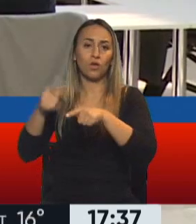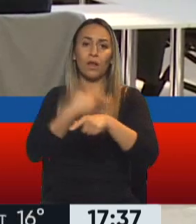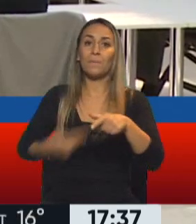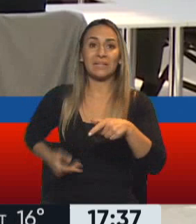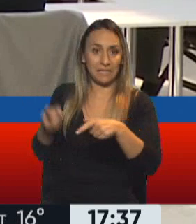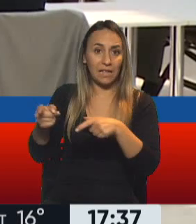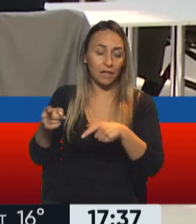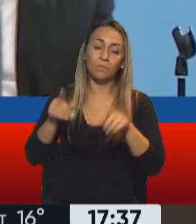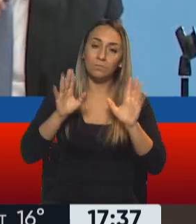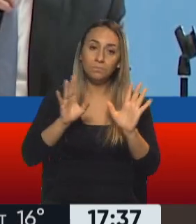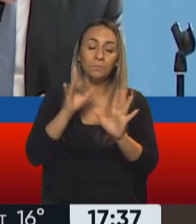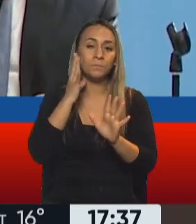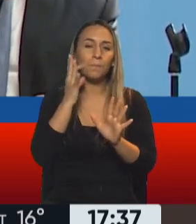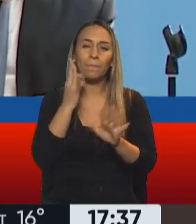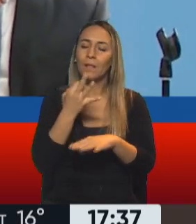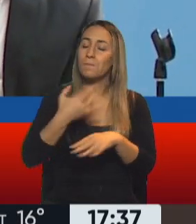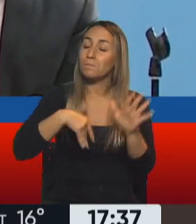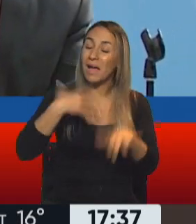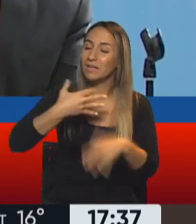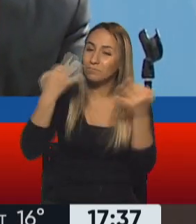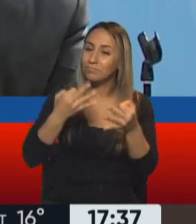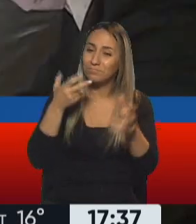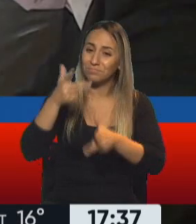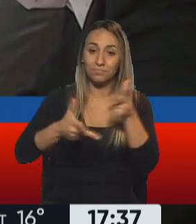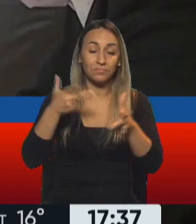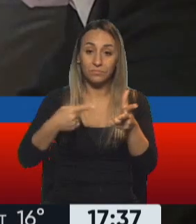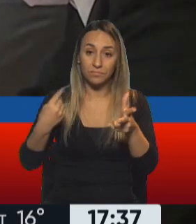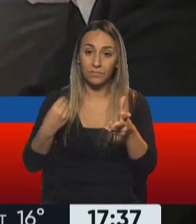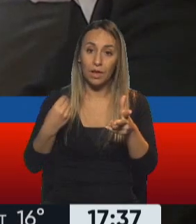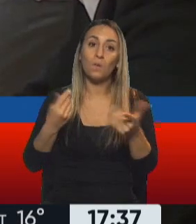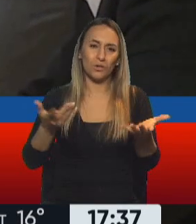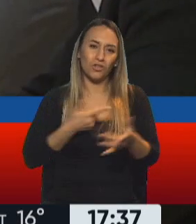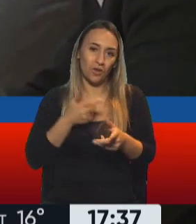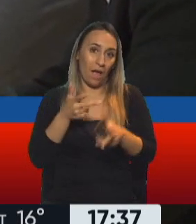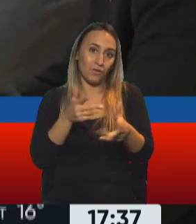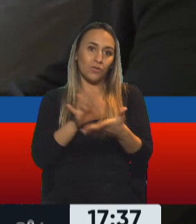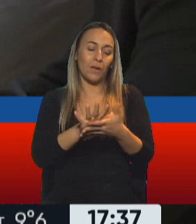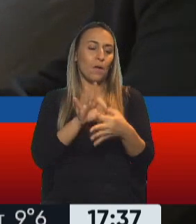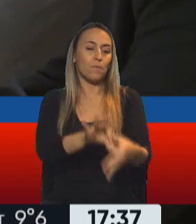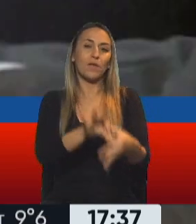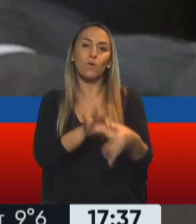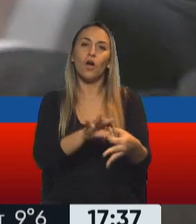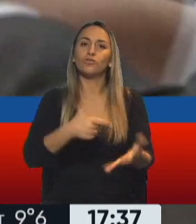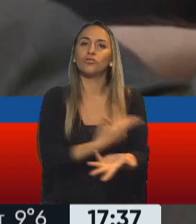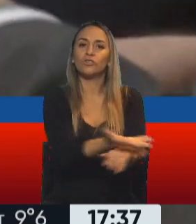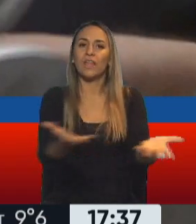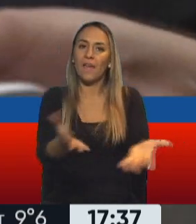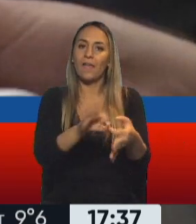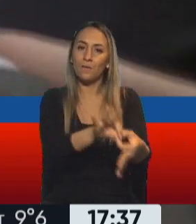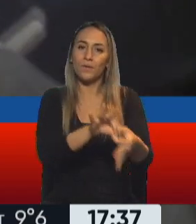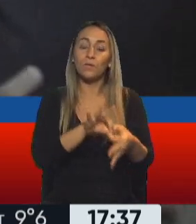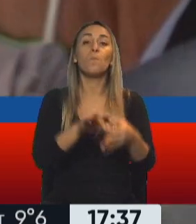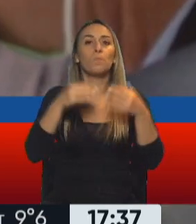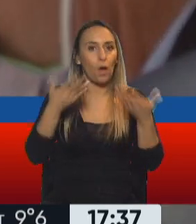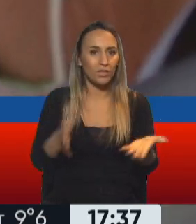Ahí una de las cosas en las que se hizo especial hincapié, por eso decía Feli, el vínculo con lo territorial y con el acto en el Estadio Nueva